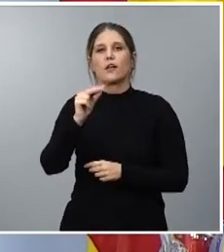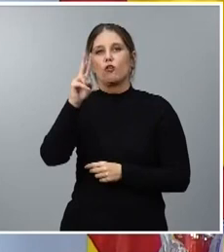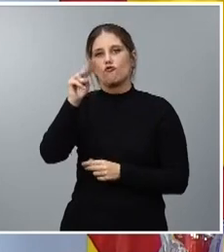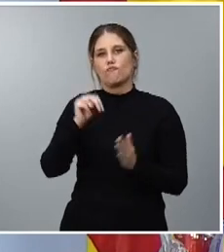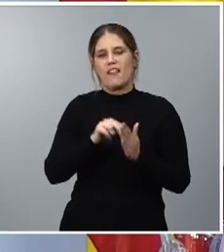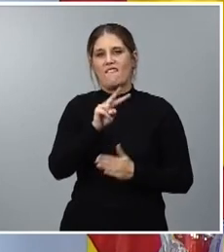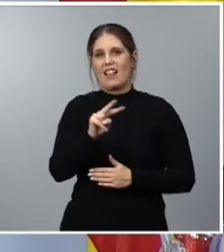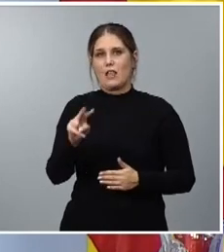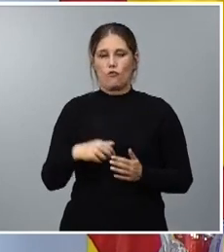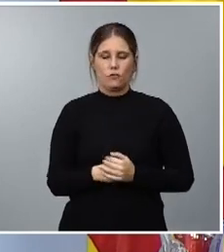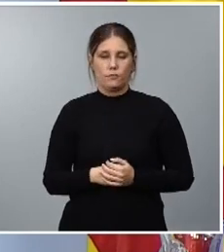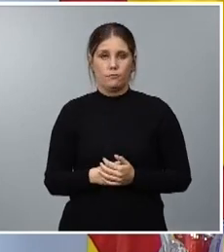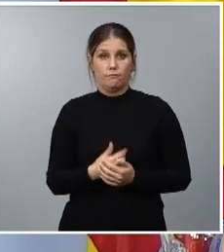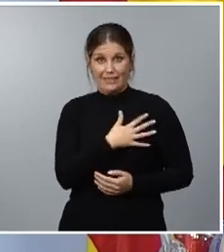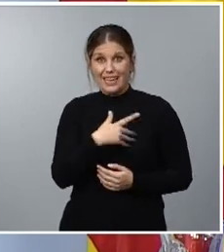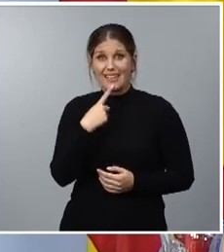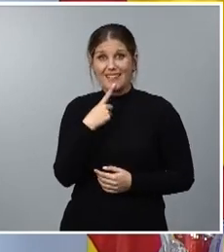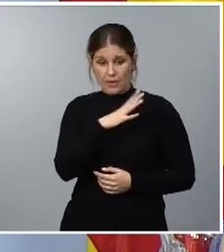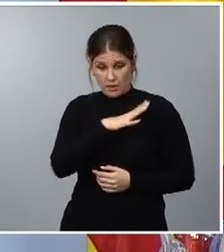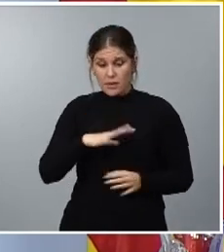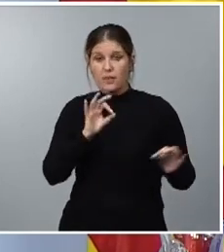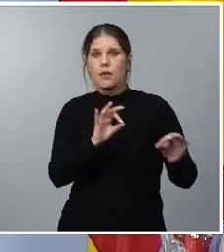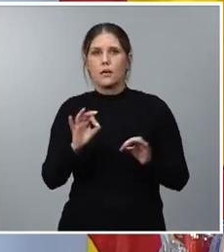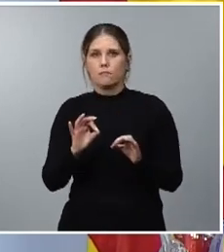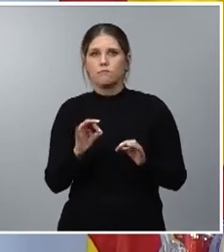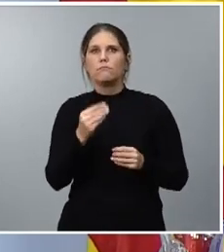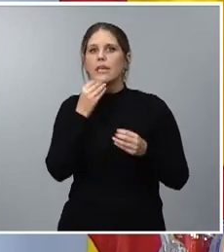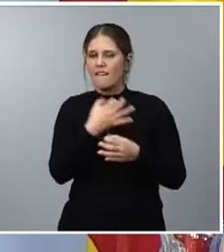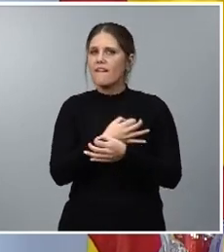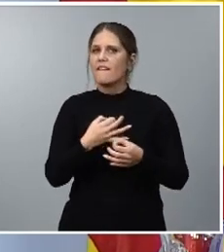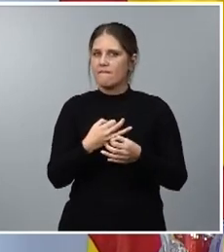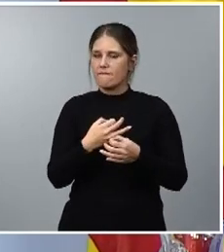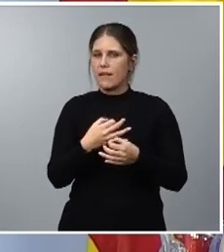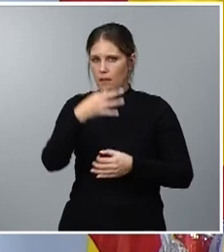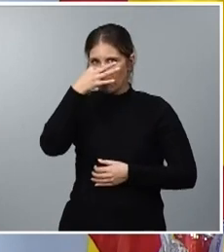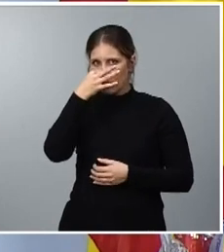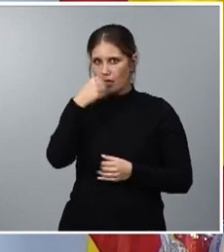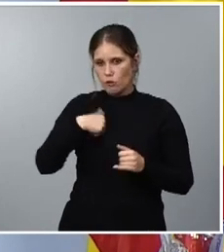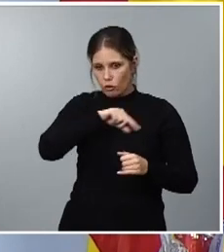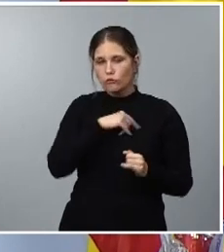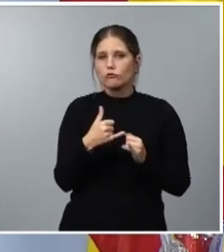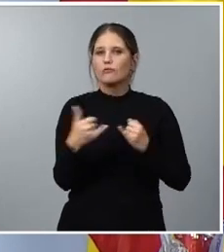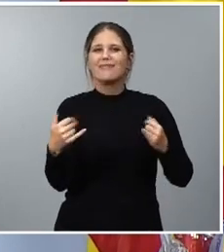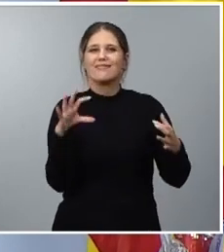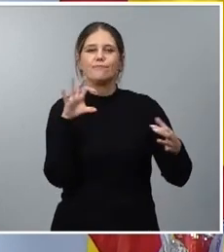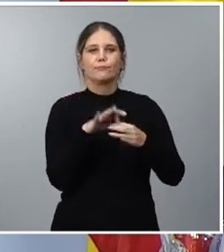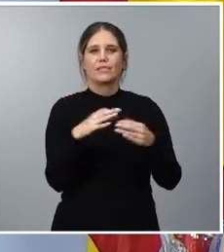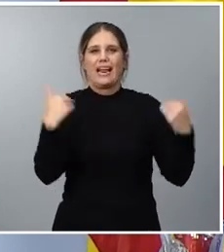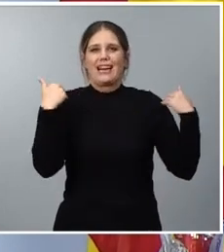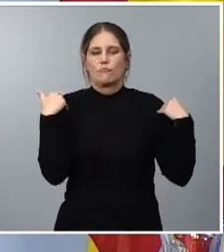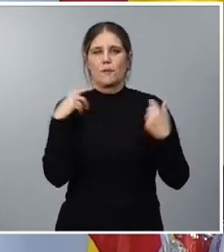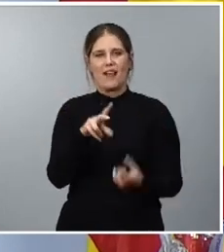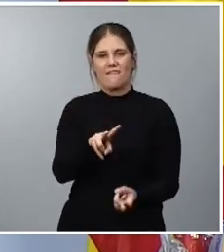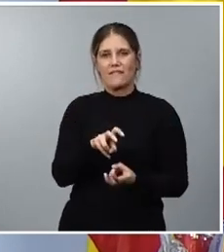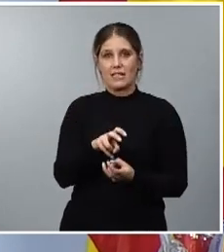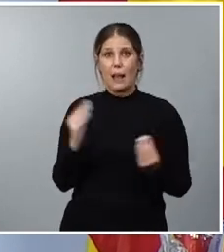por tanto una previsión prudente y en línea con nuestra responsabilidad fiscal una mejora que se